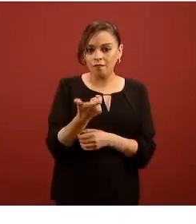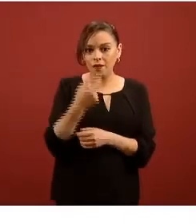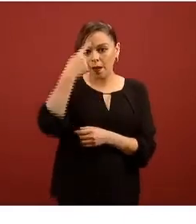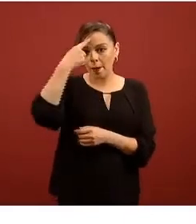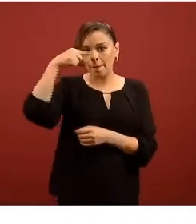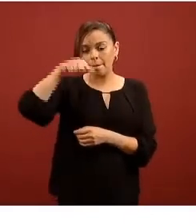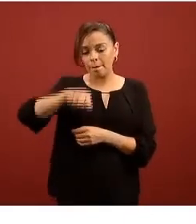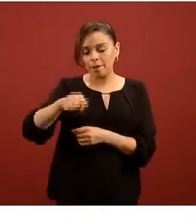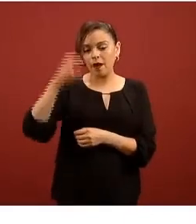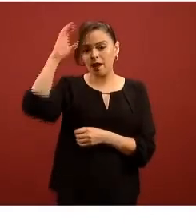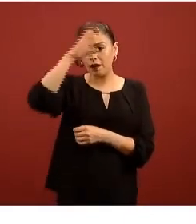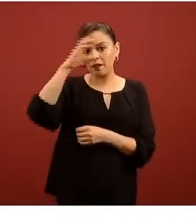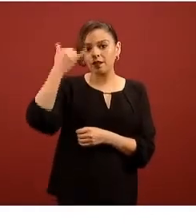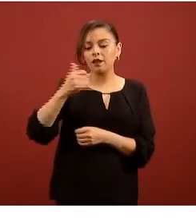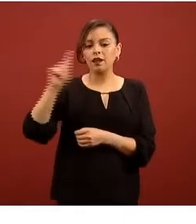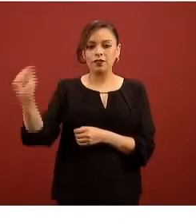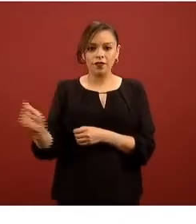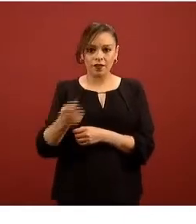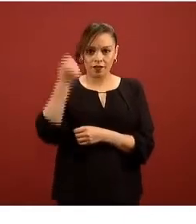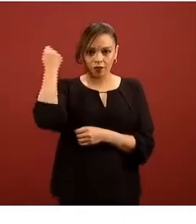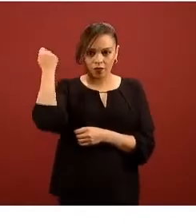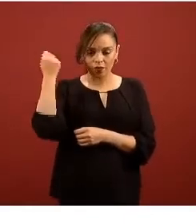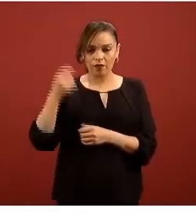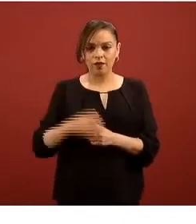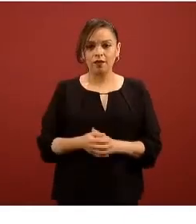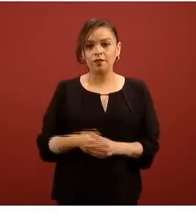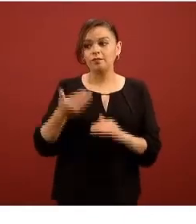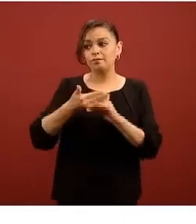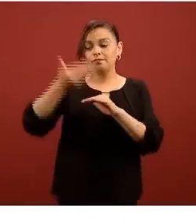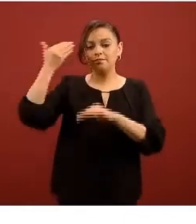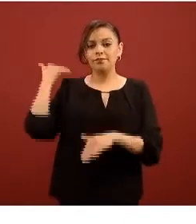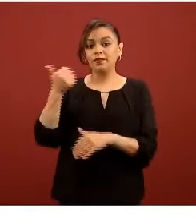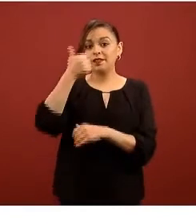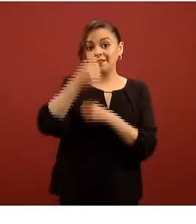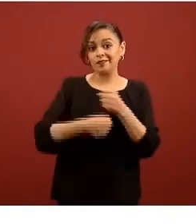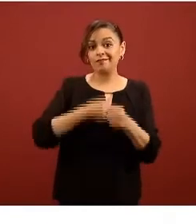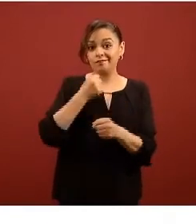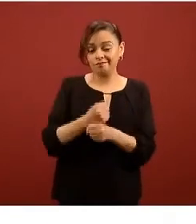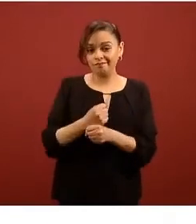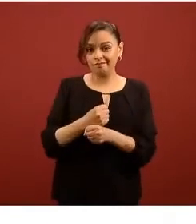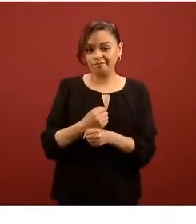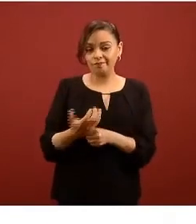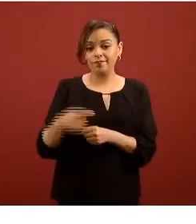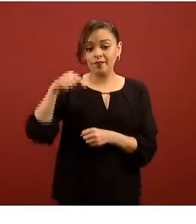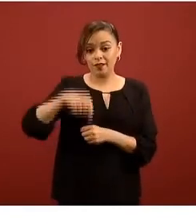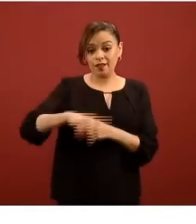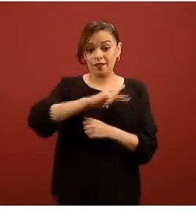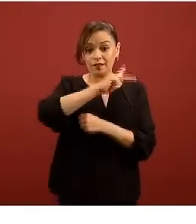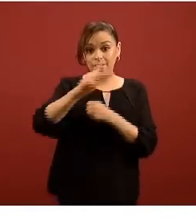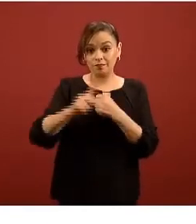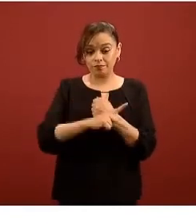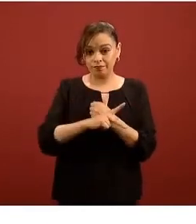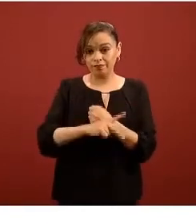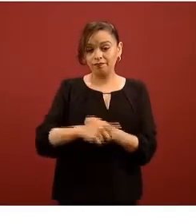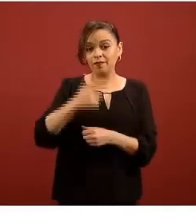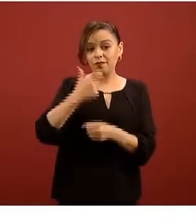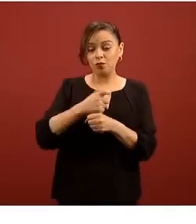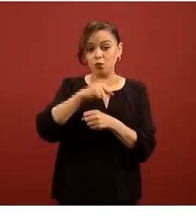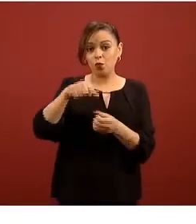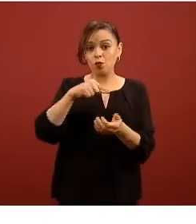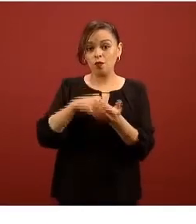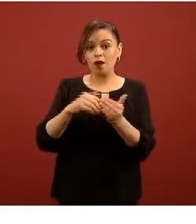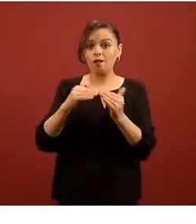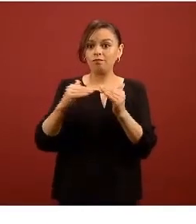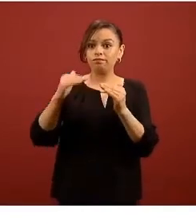sexenio había por lo tanto subido el país siete lugares en términos de gasto pero sin embargo